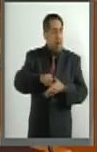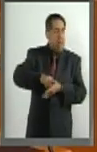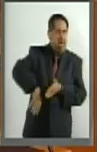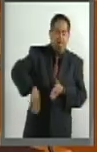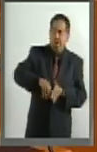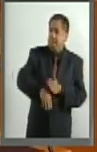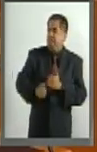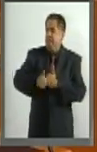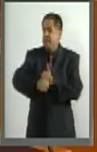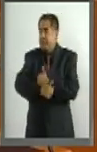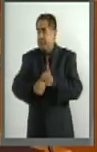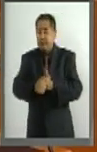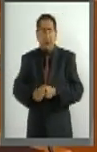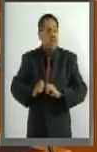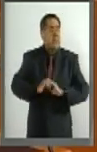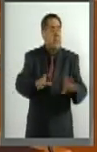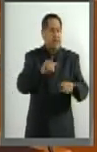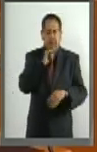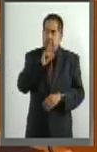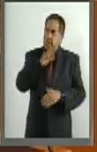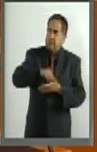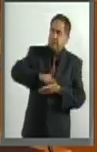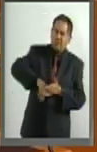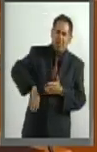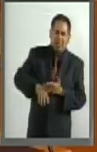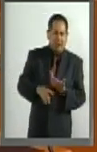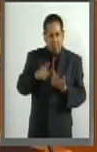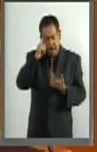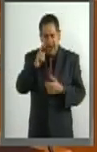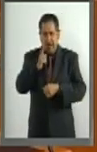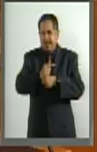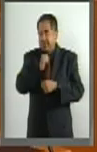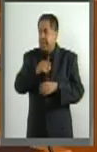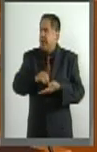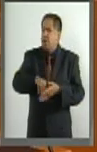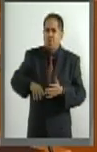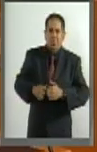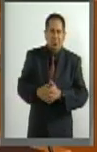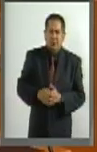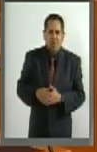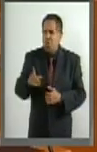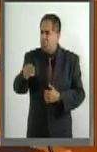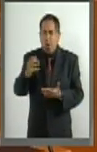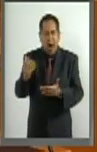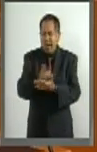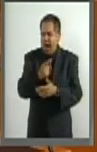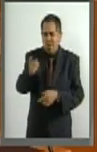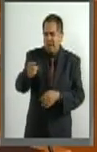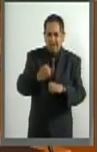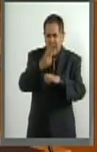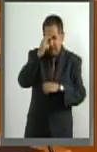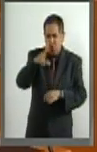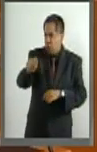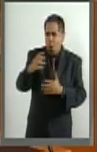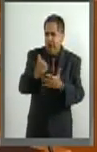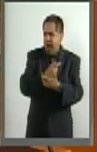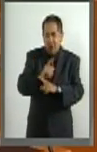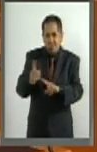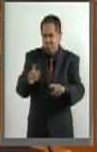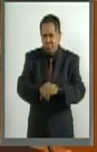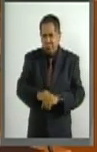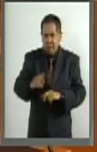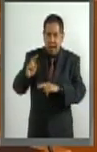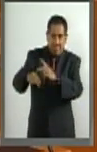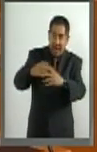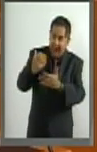para que nada se diga. Para que nada se diga. No ganaron el Estado de México, ¿eh? No lo ganaron, ni